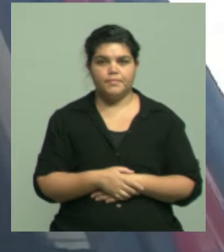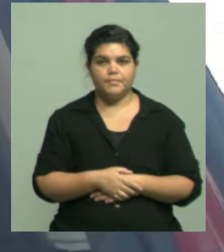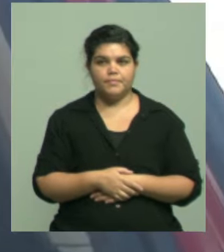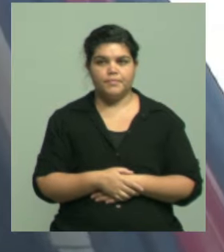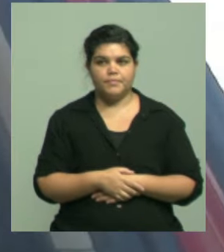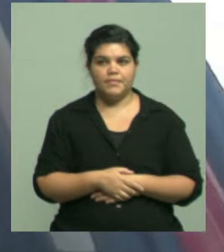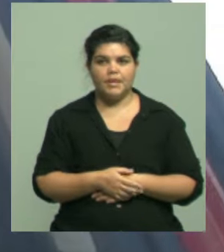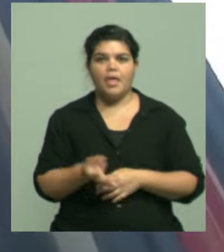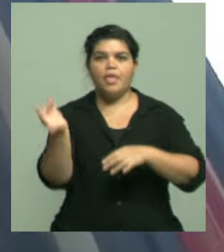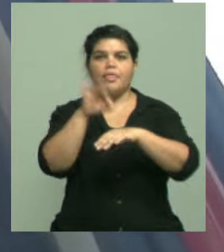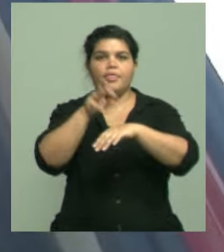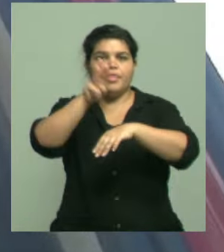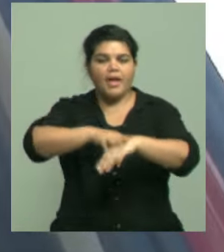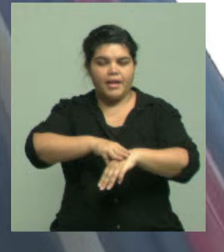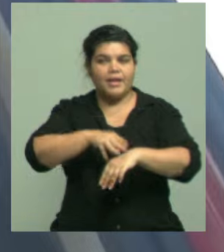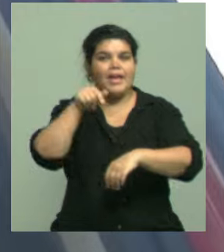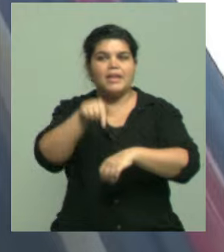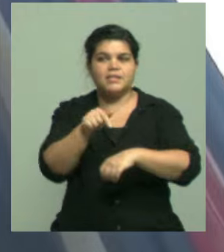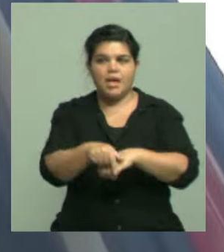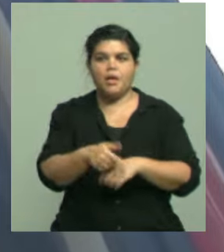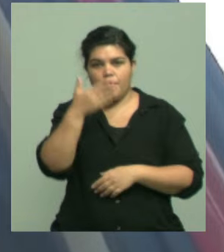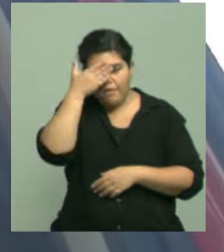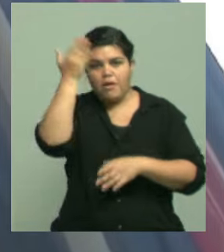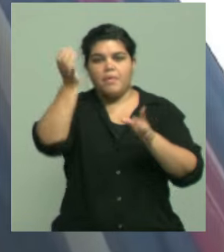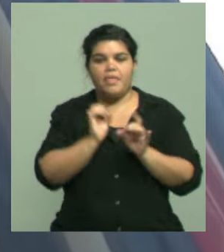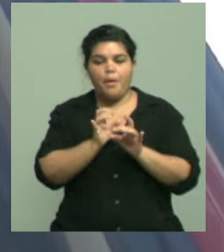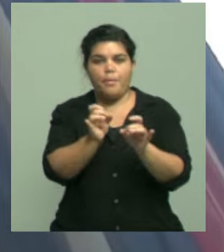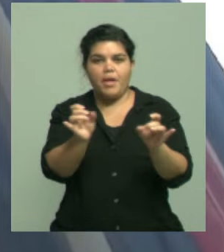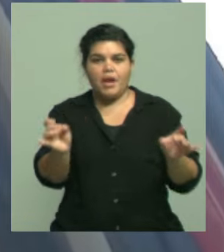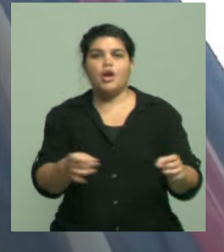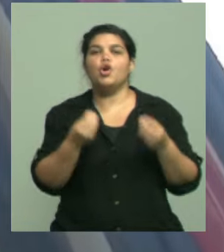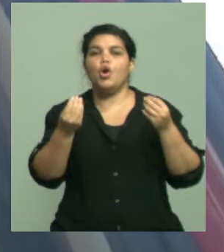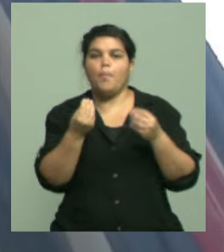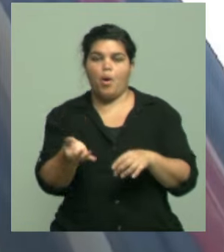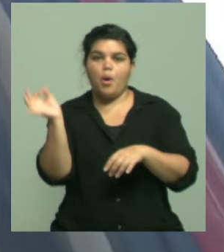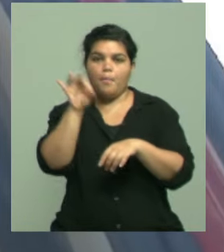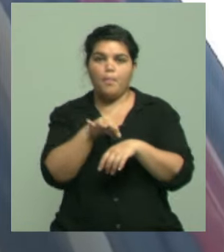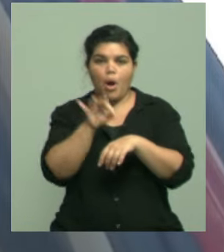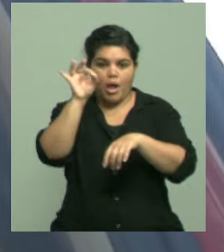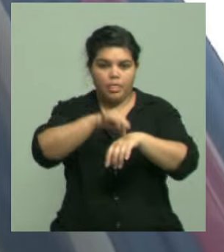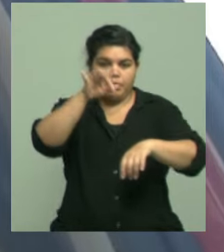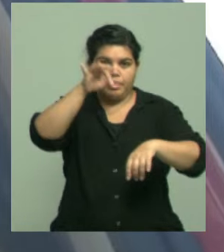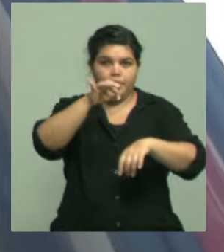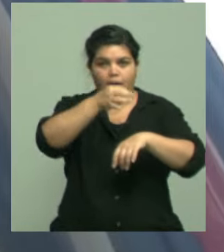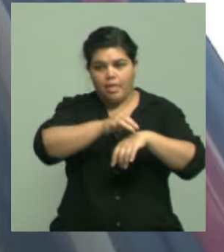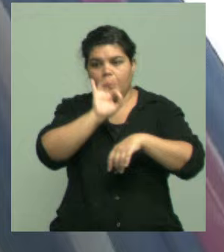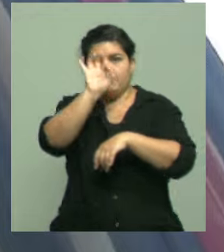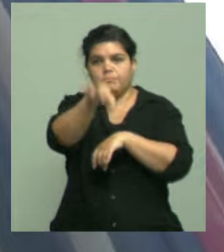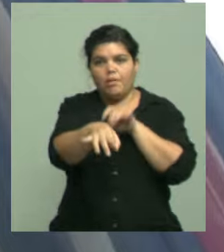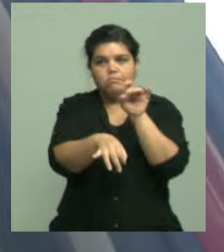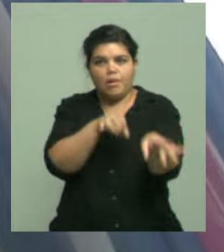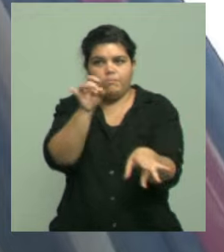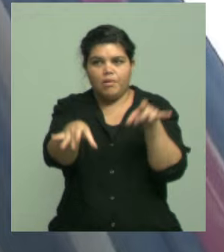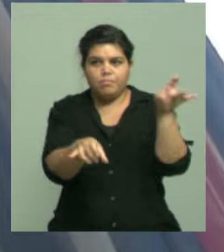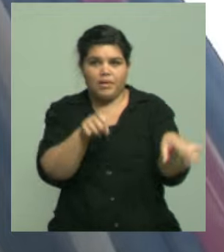El dengue es una enfermedad viral que es transmitida por la picadura de un mosquito. Ese mosquito se llama